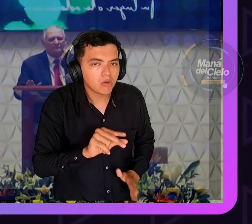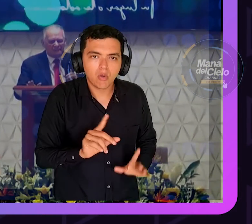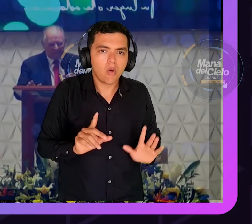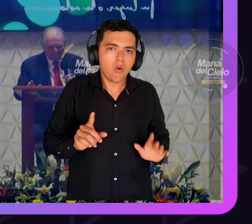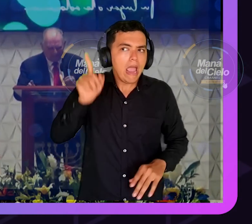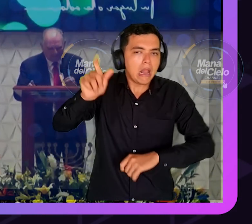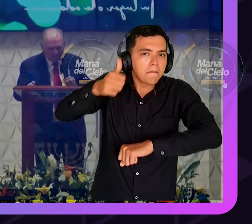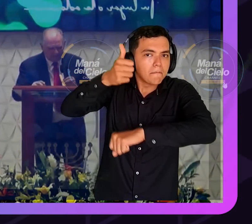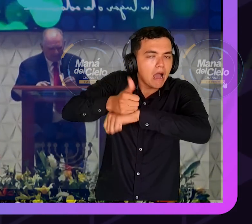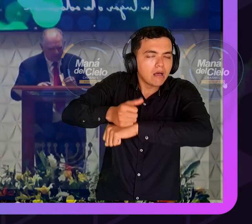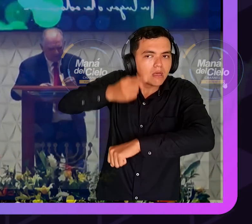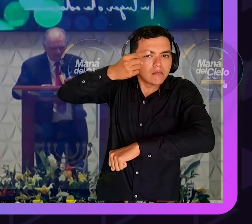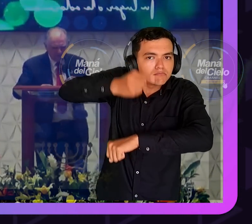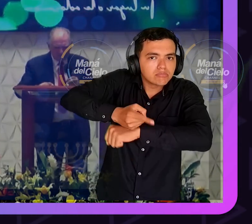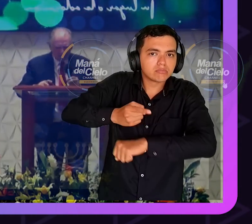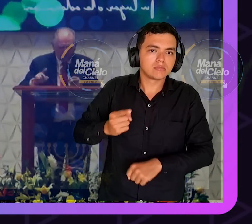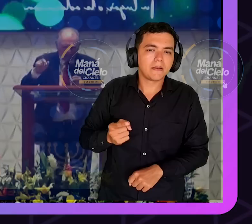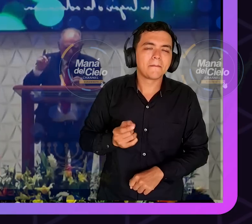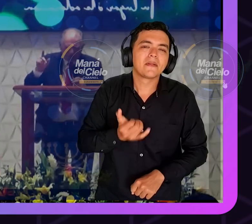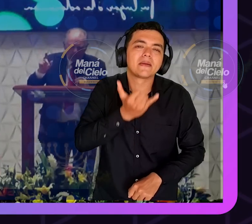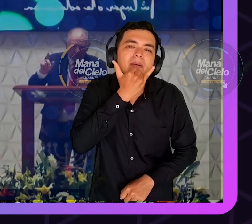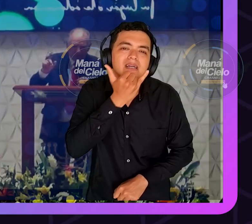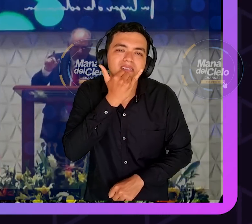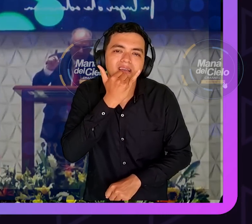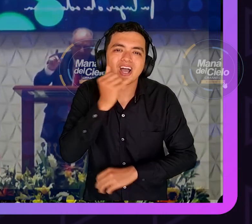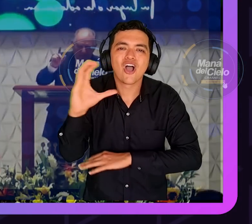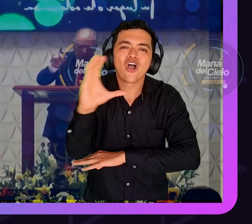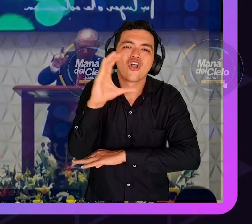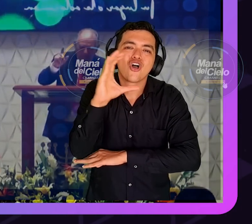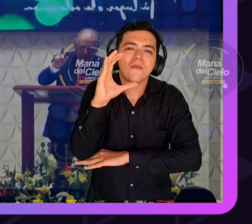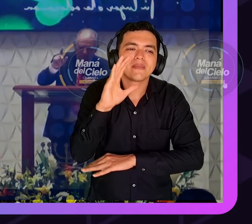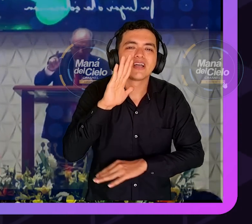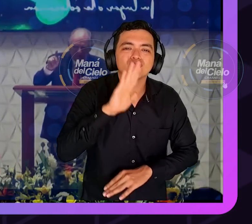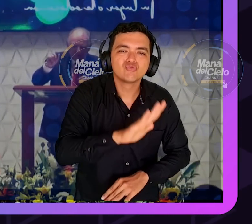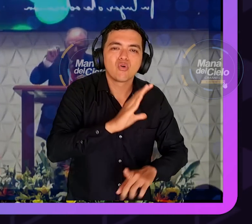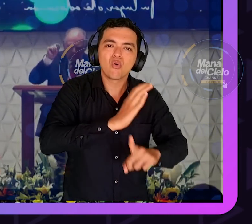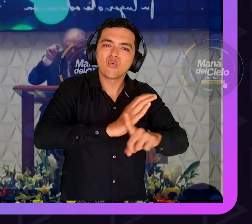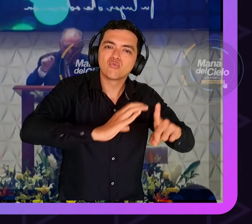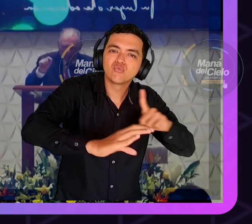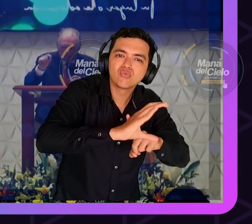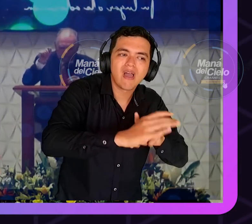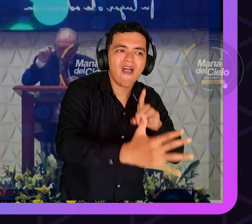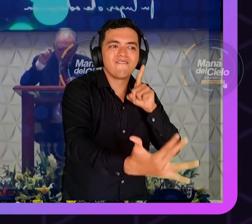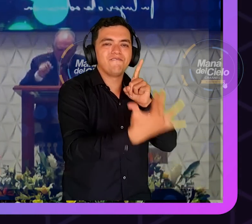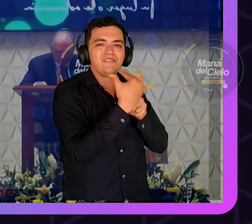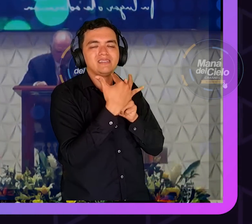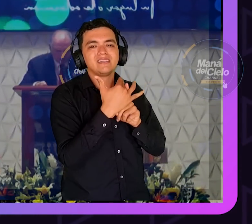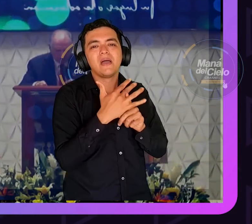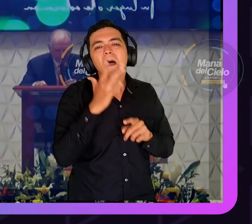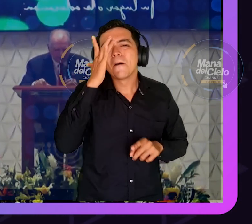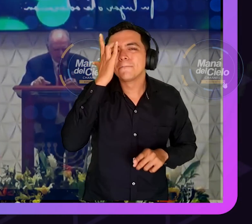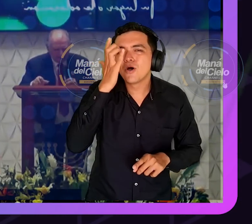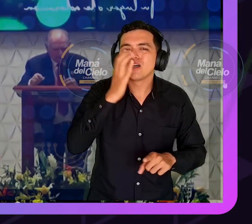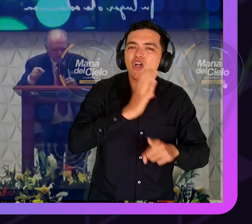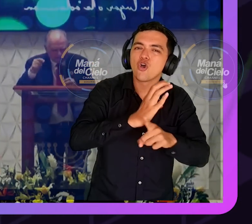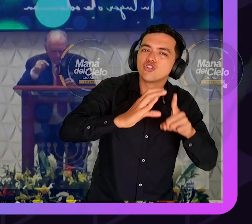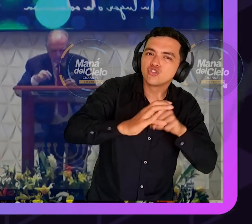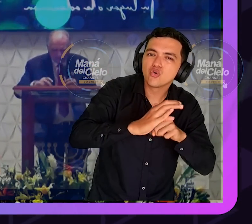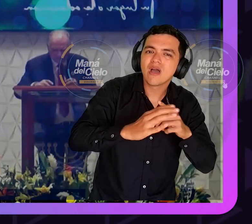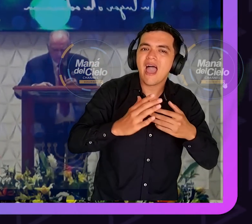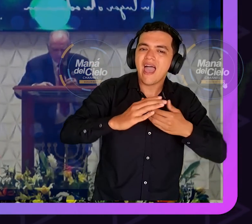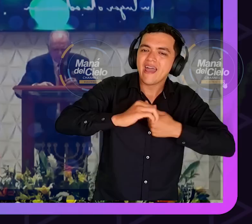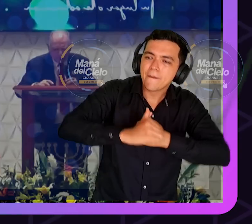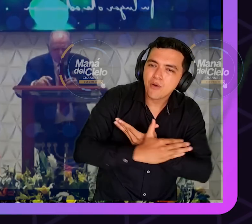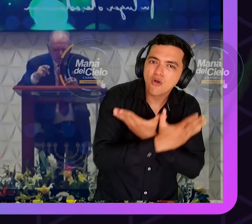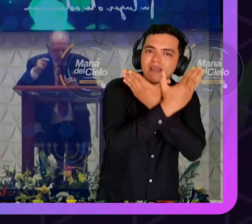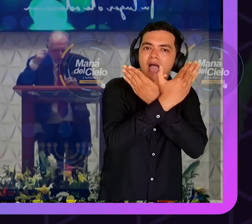dice la palabra de Dios y yo hablando del apóstol Pablo y yo con el mayor placer gastaré lo mío